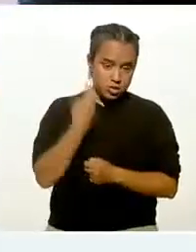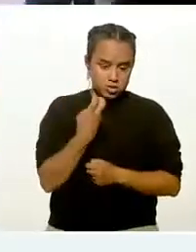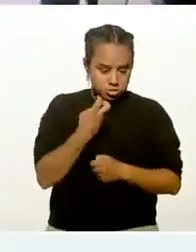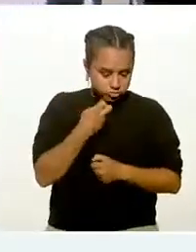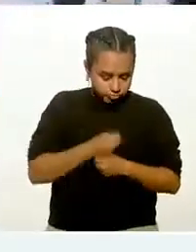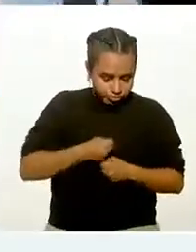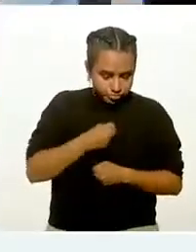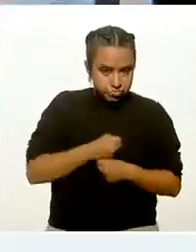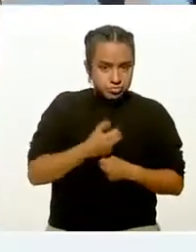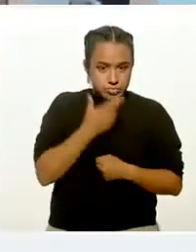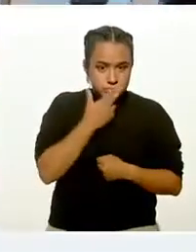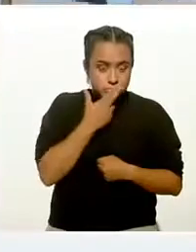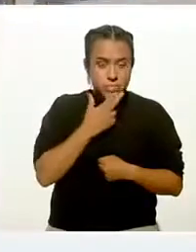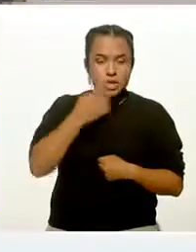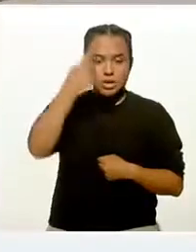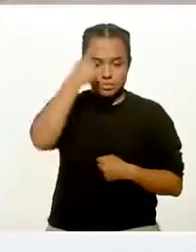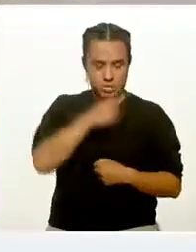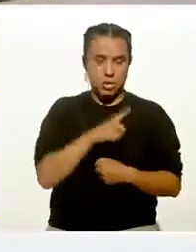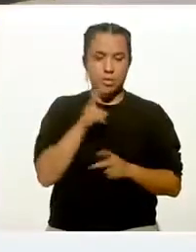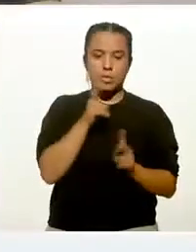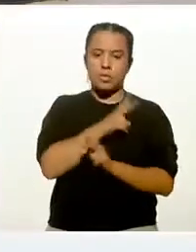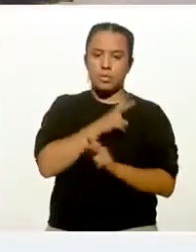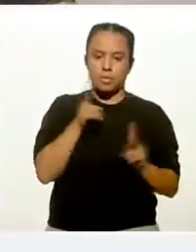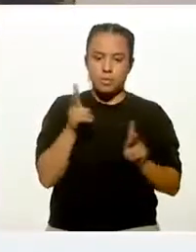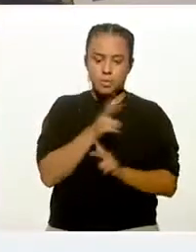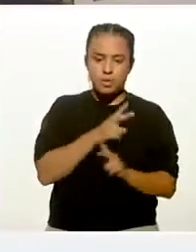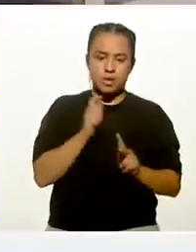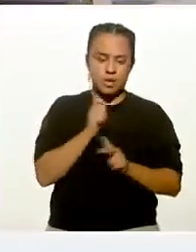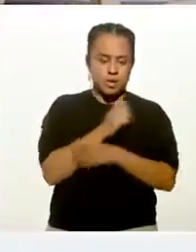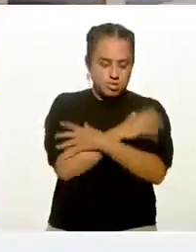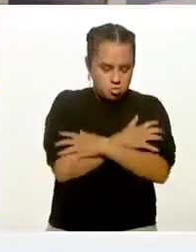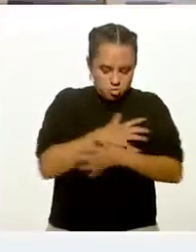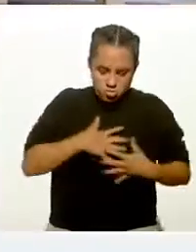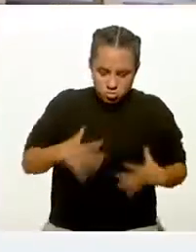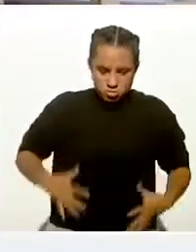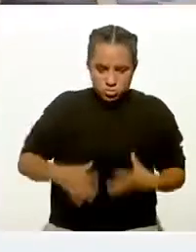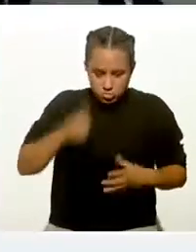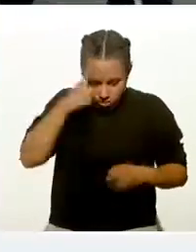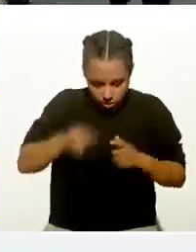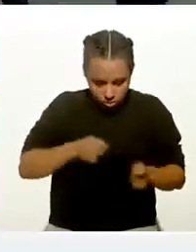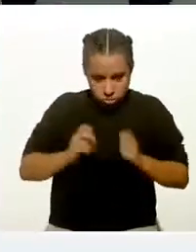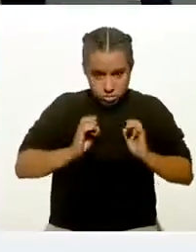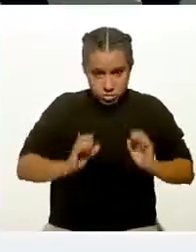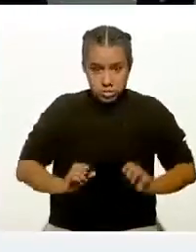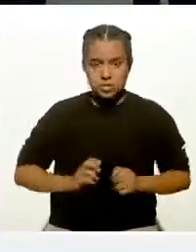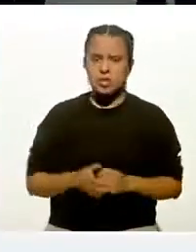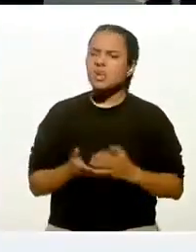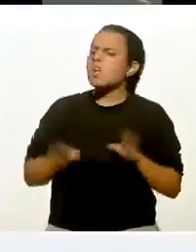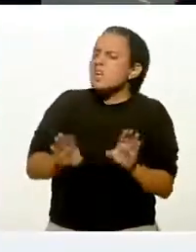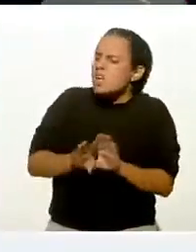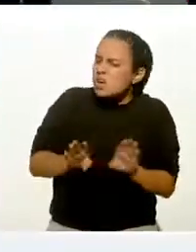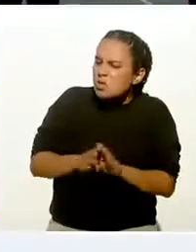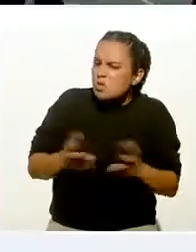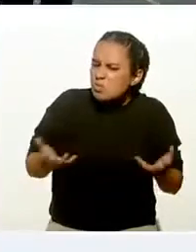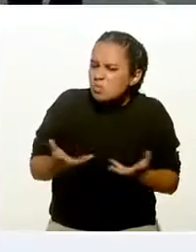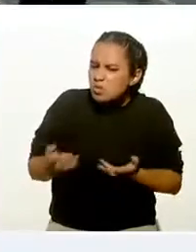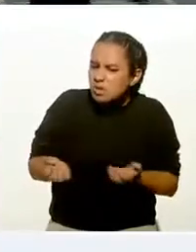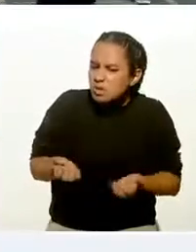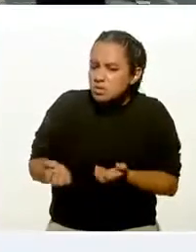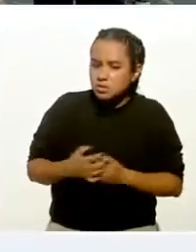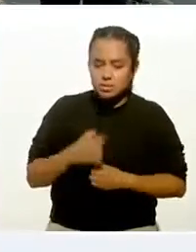para llevar ese oxígeno hacia los músculos que utilizamos. Perfecto. ¿Y cómo se establecen estos ejercicios? Bueno,